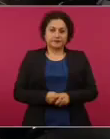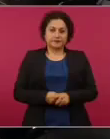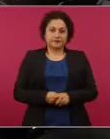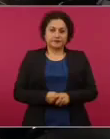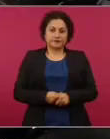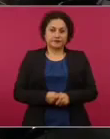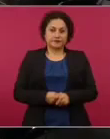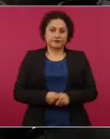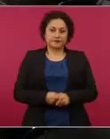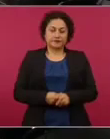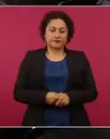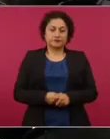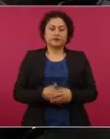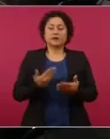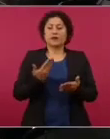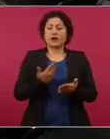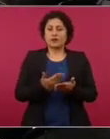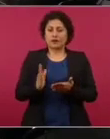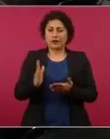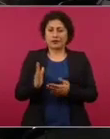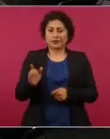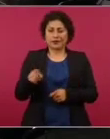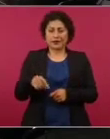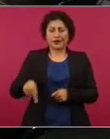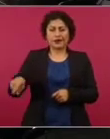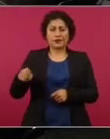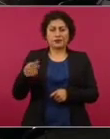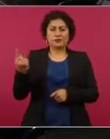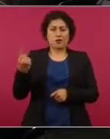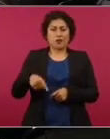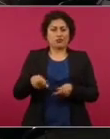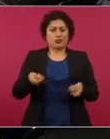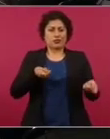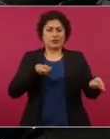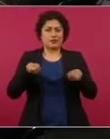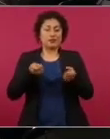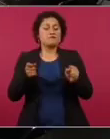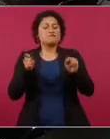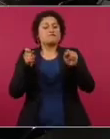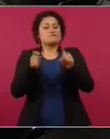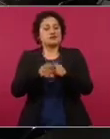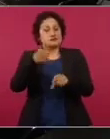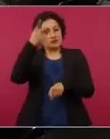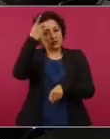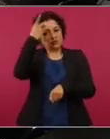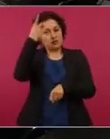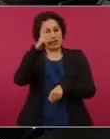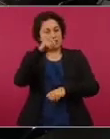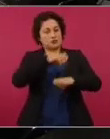Y mandaban los dueños de las líneas aéreas, y lo peor,